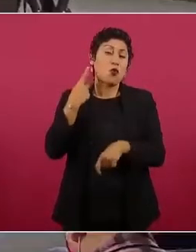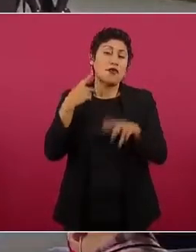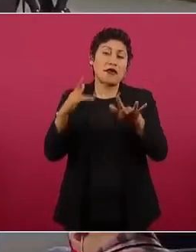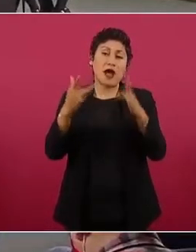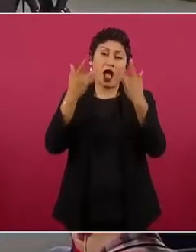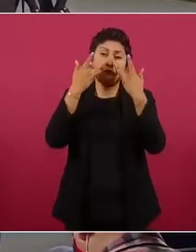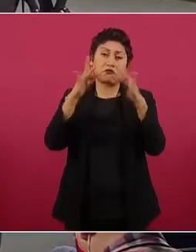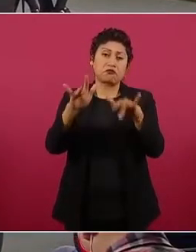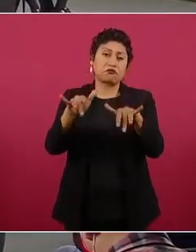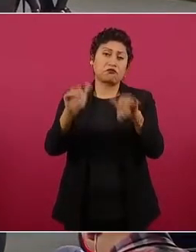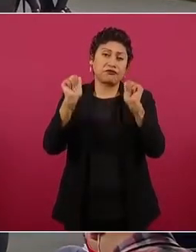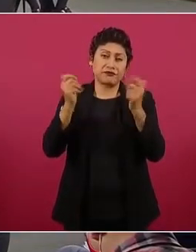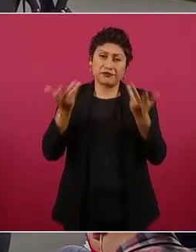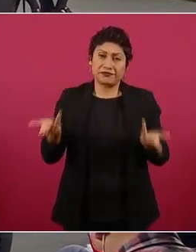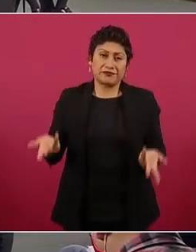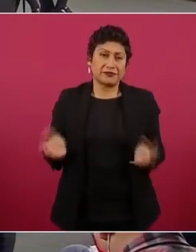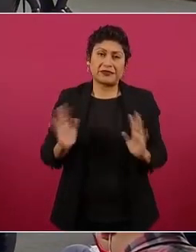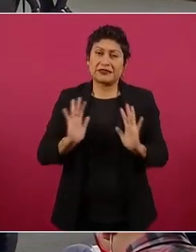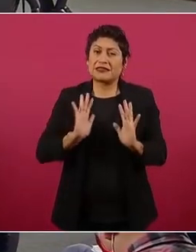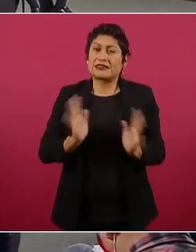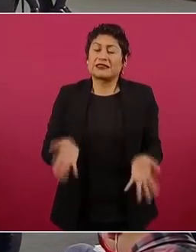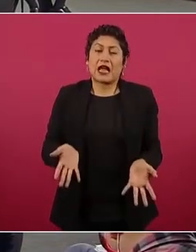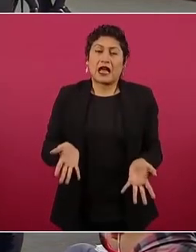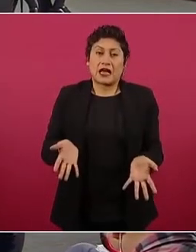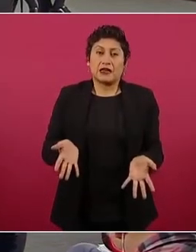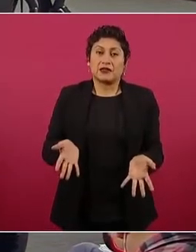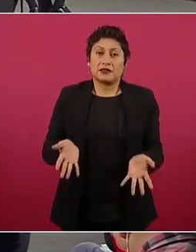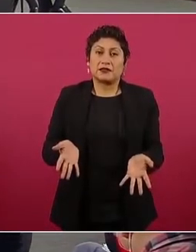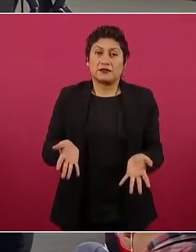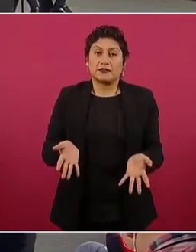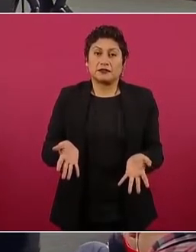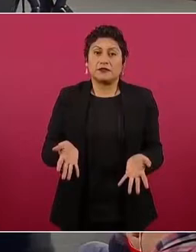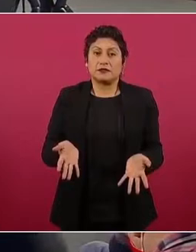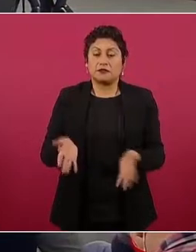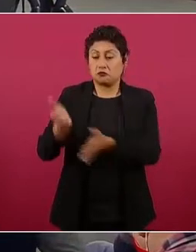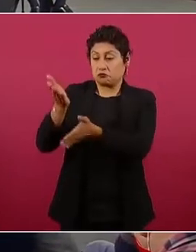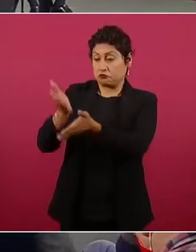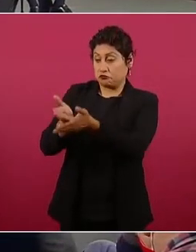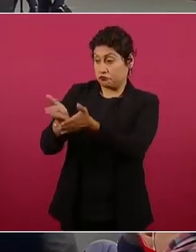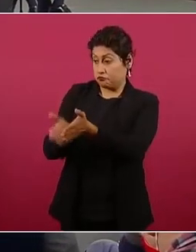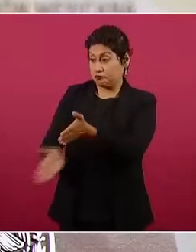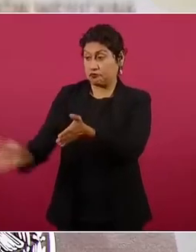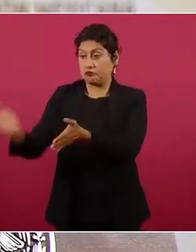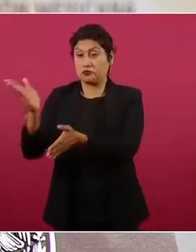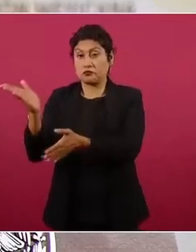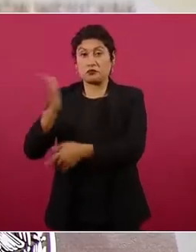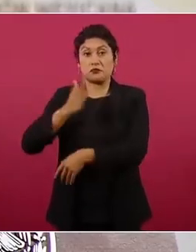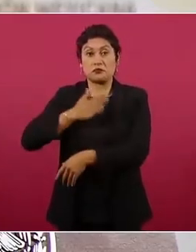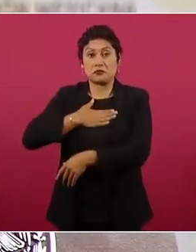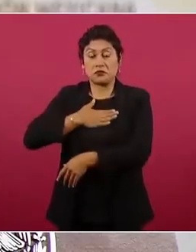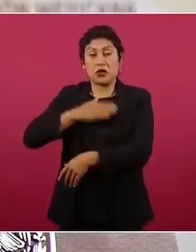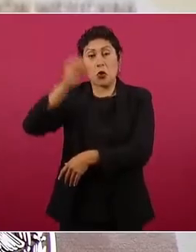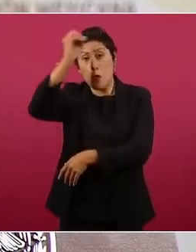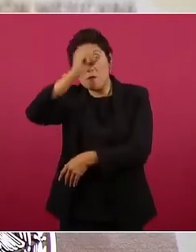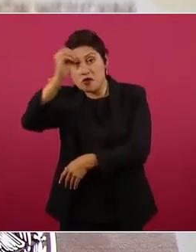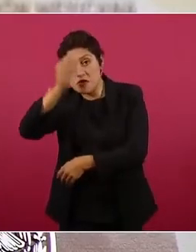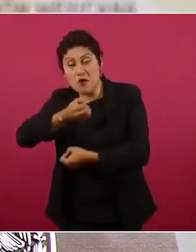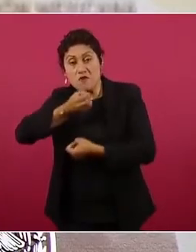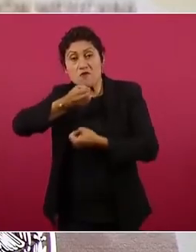la política. Me jubilo, no voy a estar opinando, no voy a estar participando